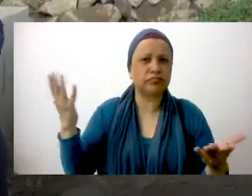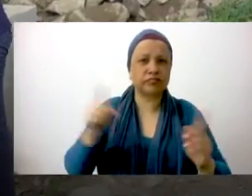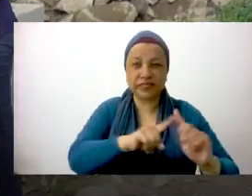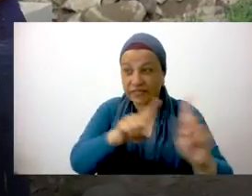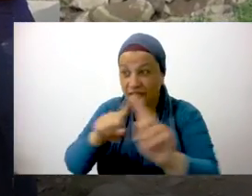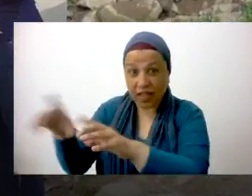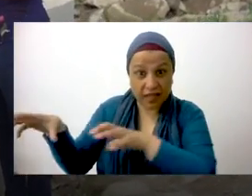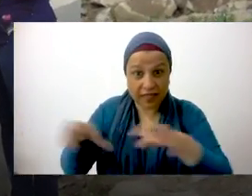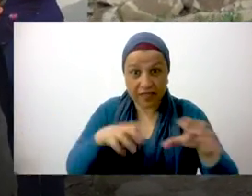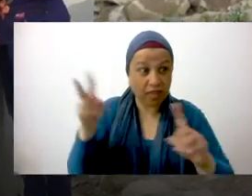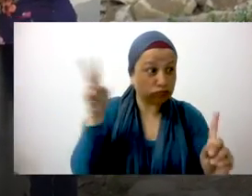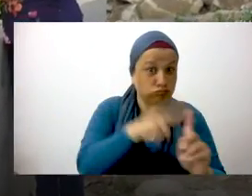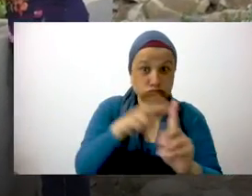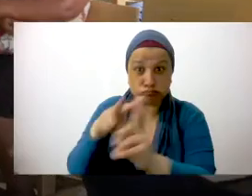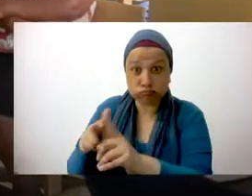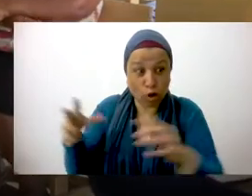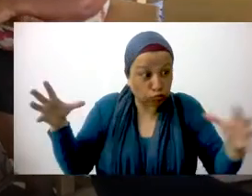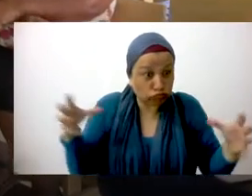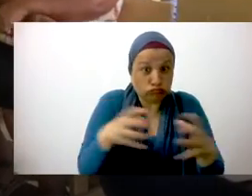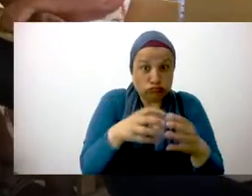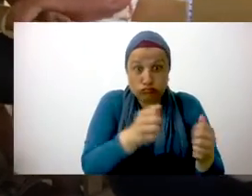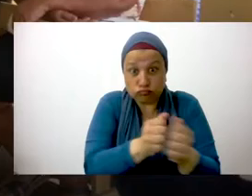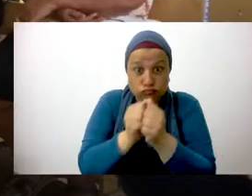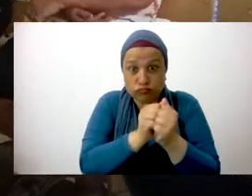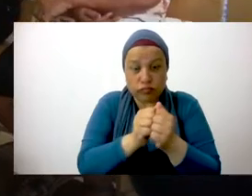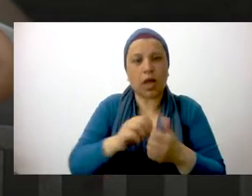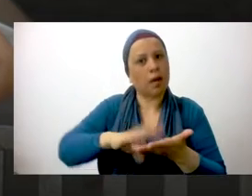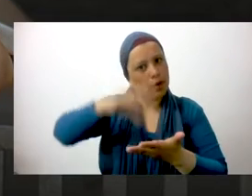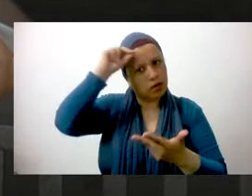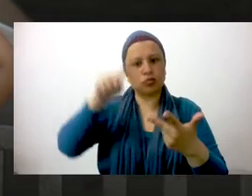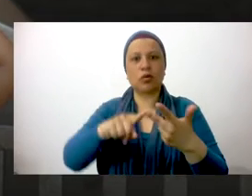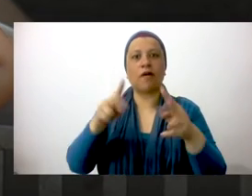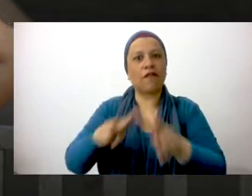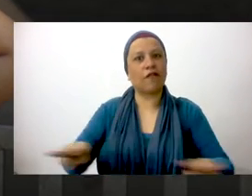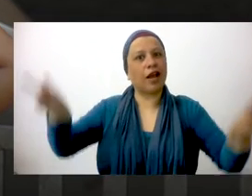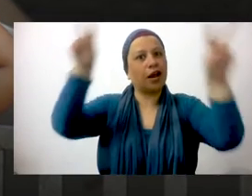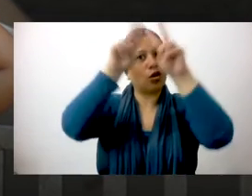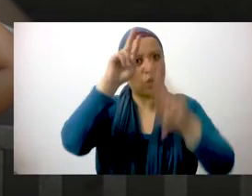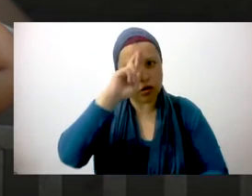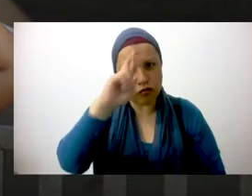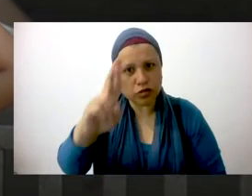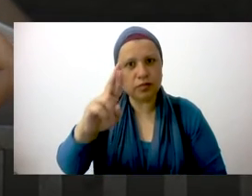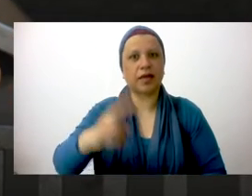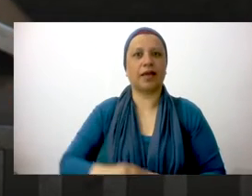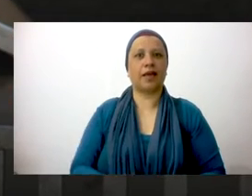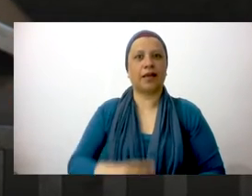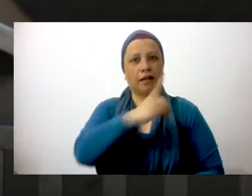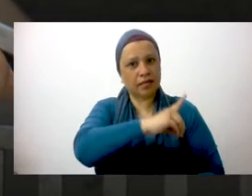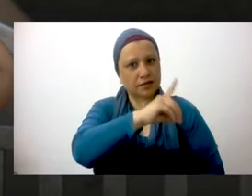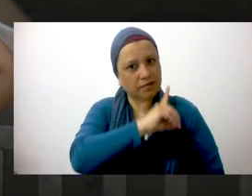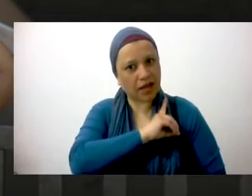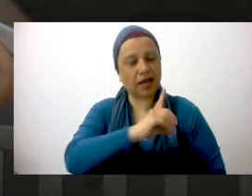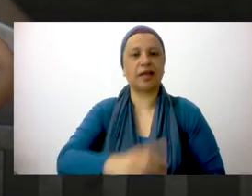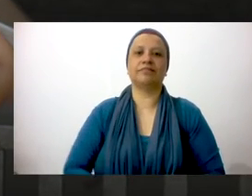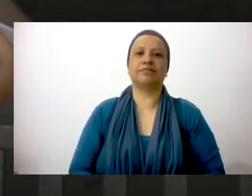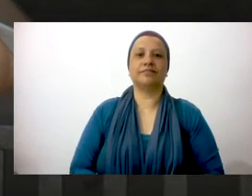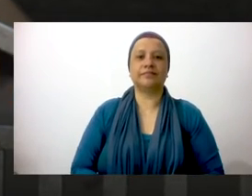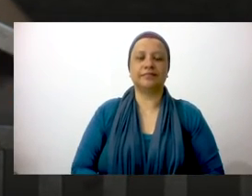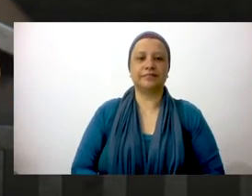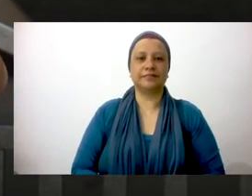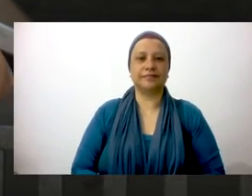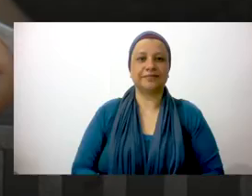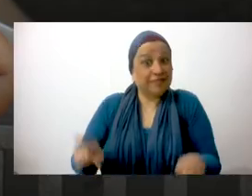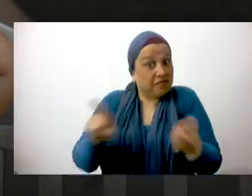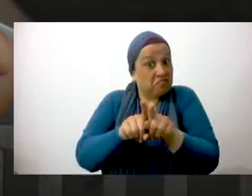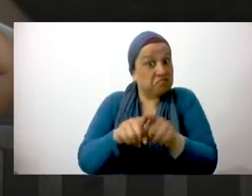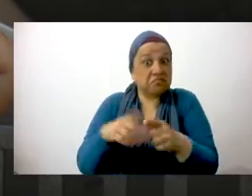diferentes actividades también en conjunto. Aprendimos valores como lo es el respeto, la disciplina,